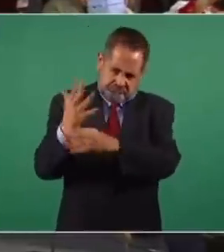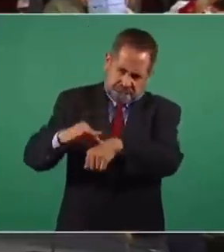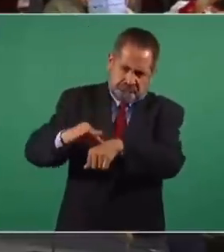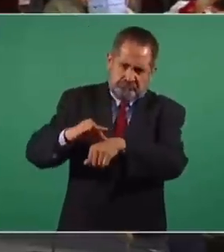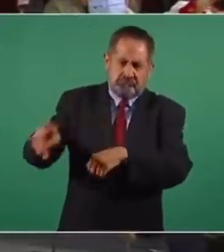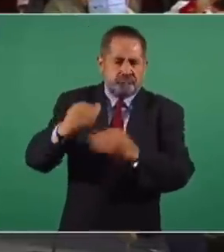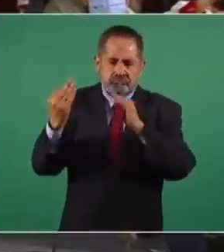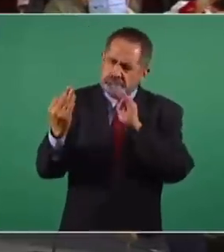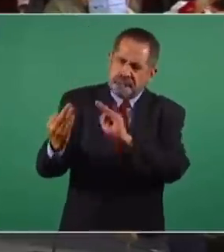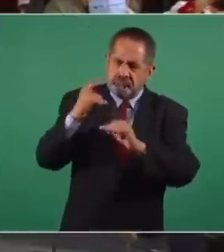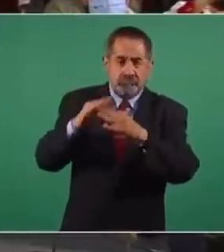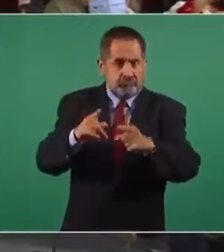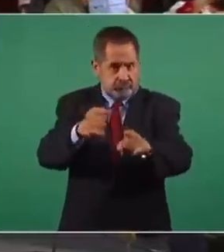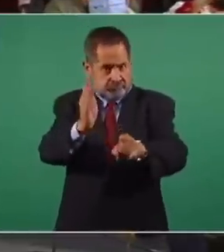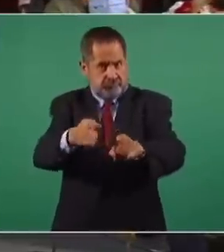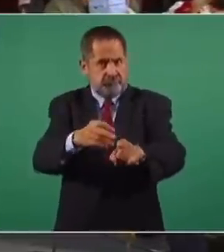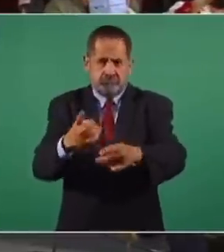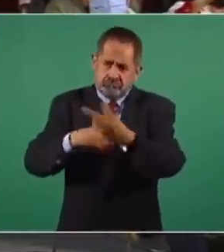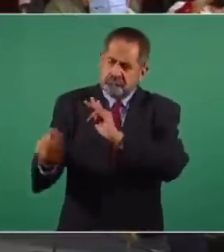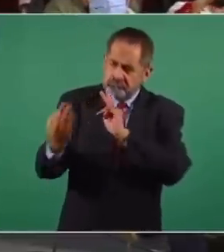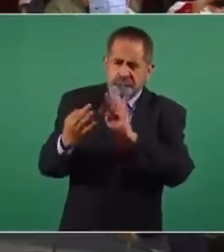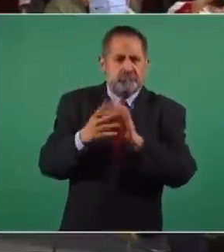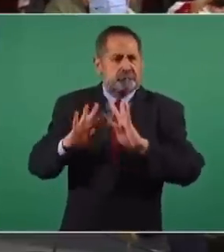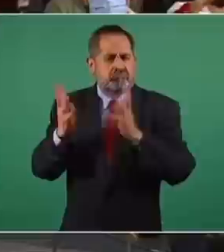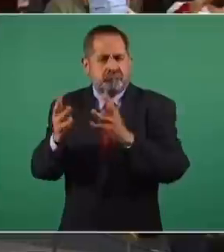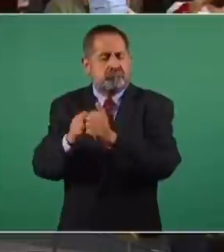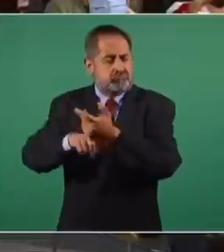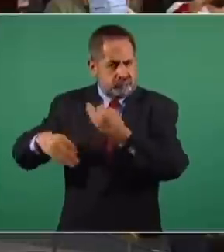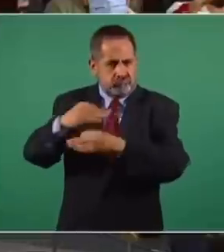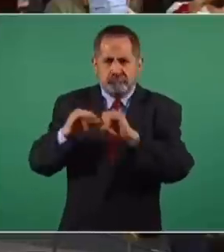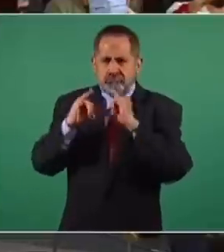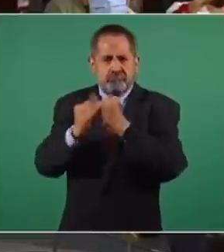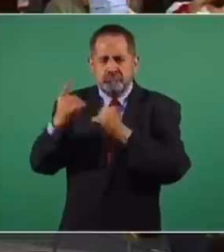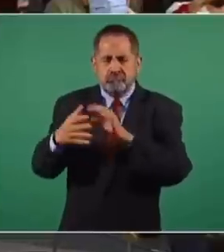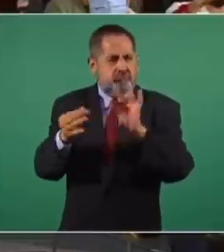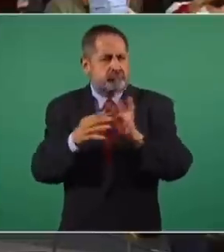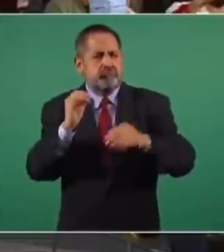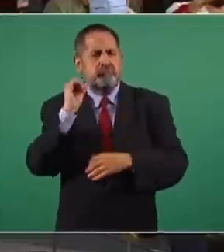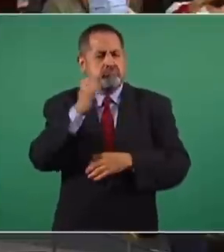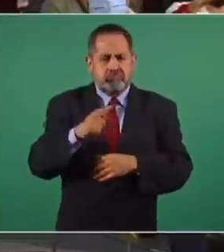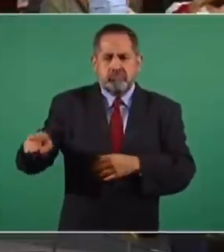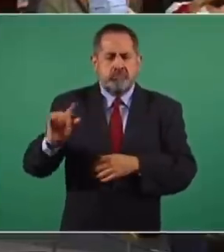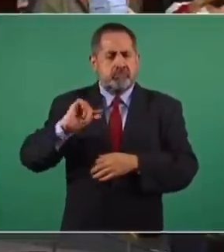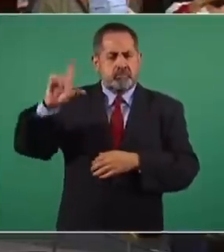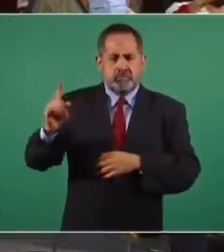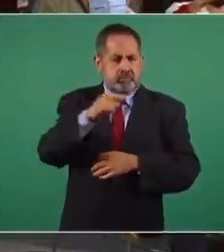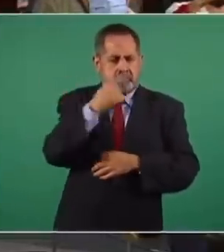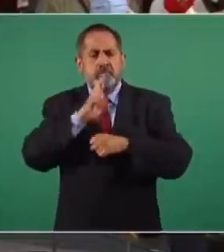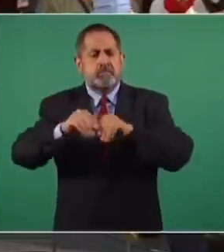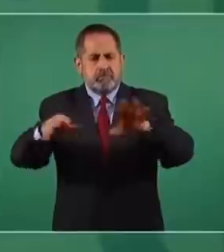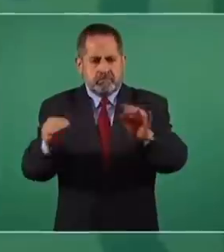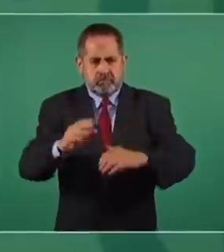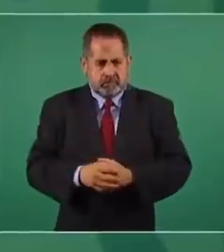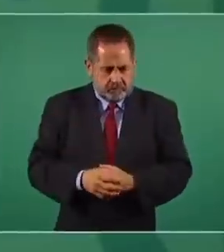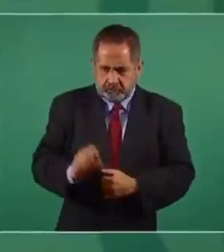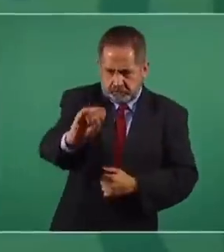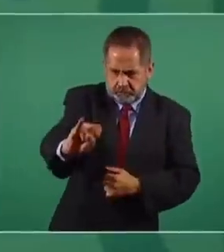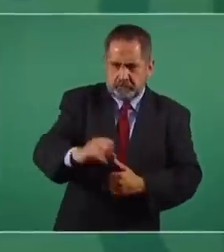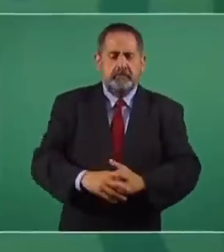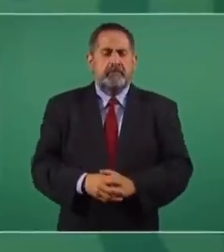se entere de la situación, ¿estaría usted dispuesto a reunirse con ellos o a que, al menos, lo hiciera con el funcionario que usted designe? Sí.